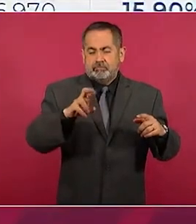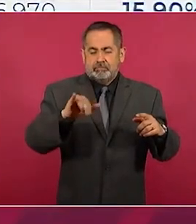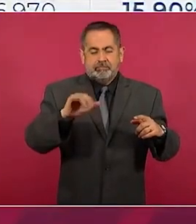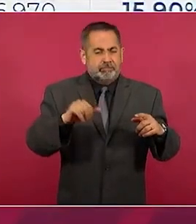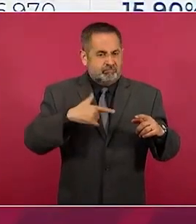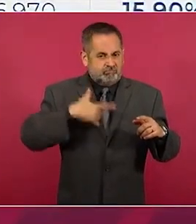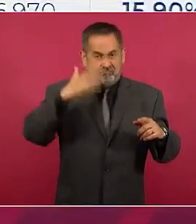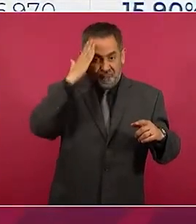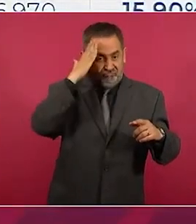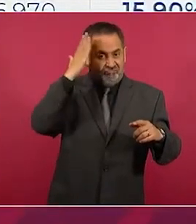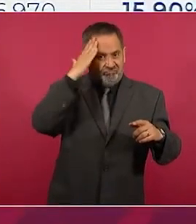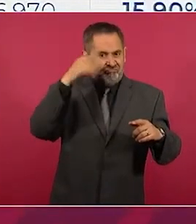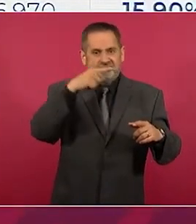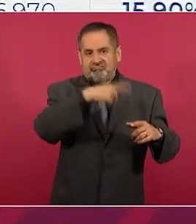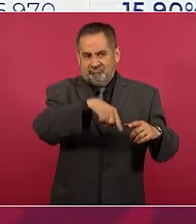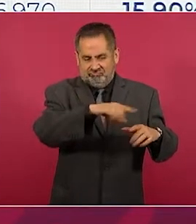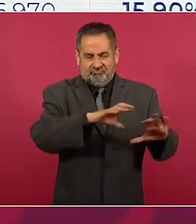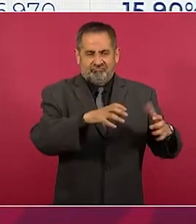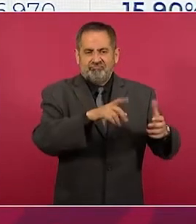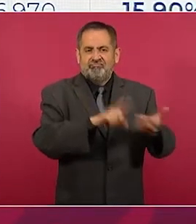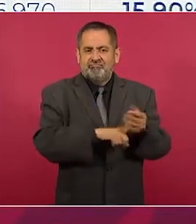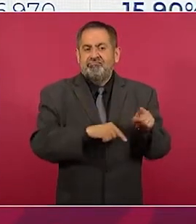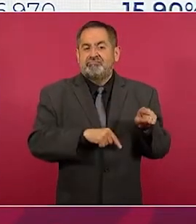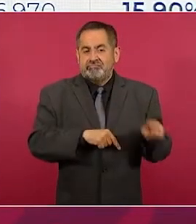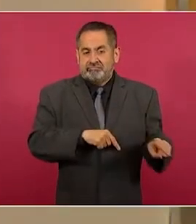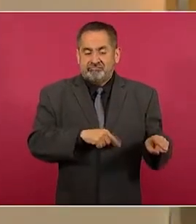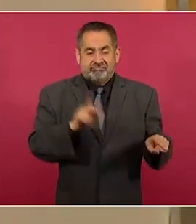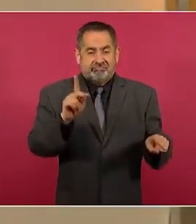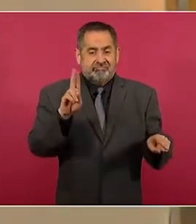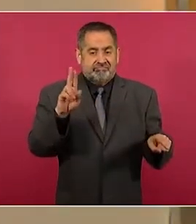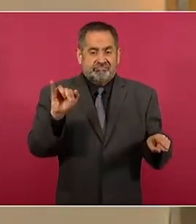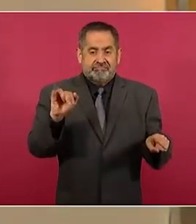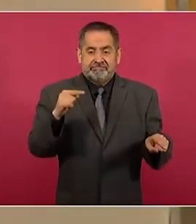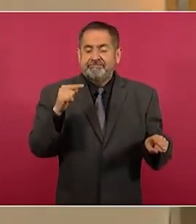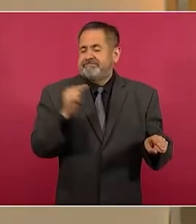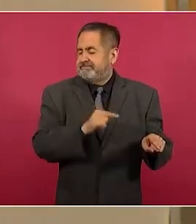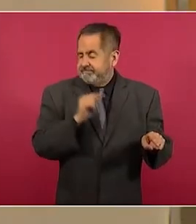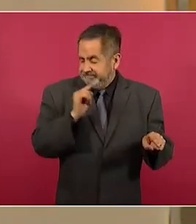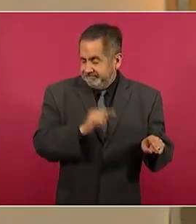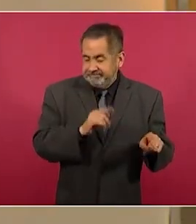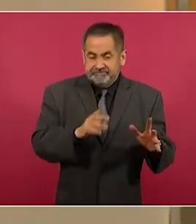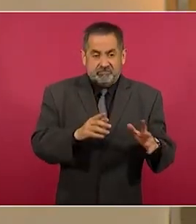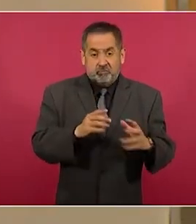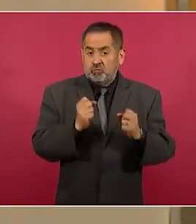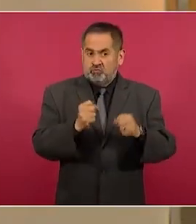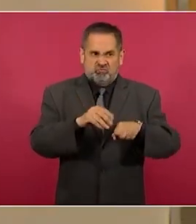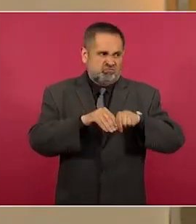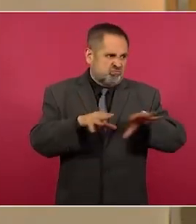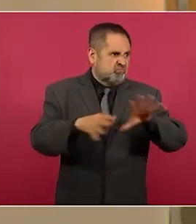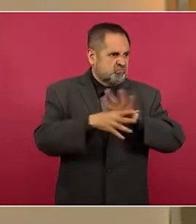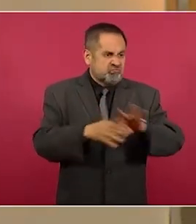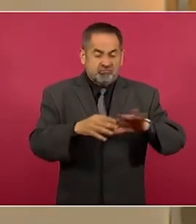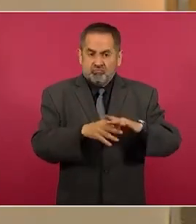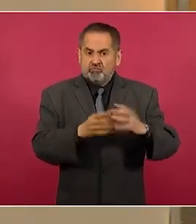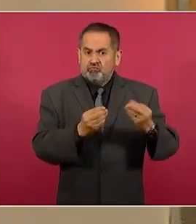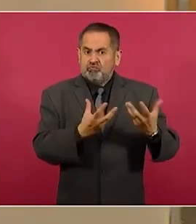del PRI, tiene mucha influencia.